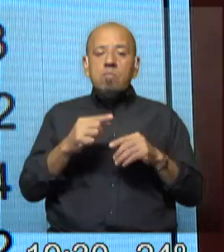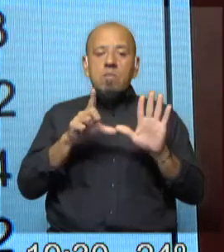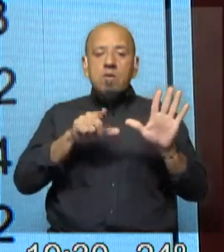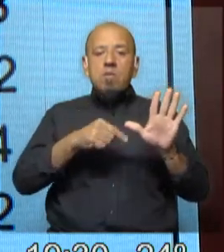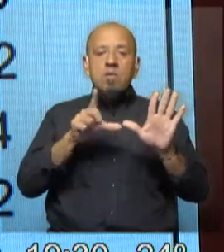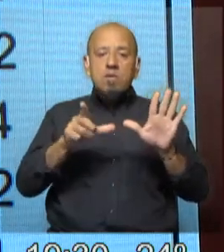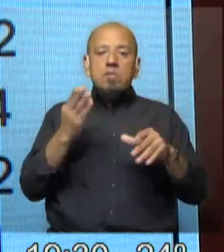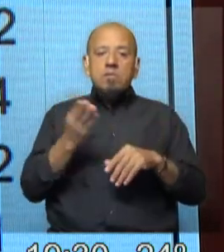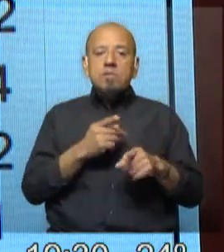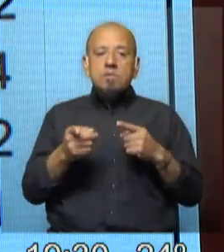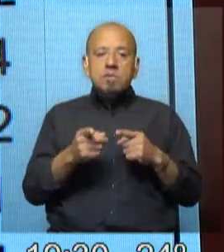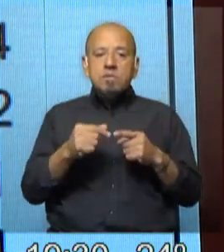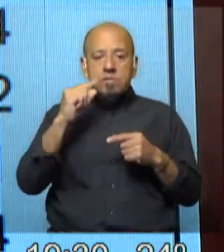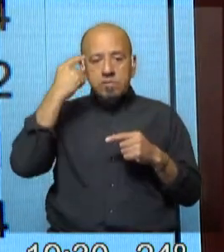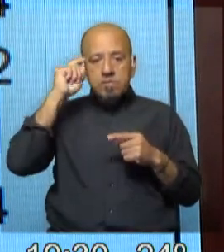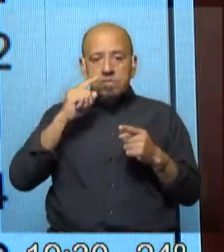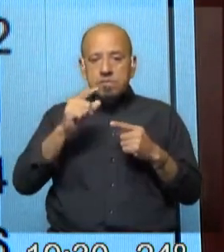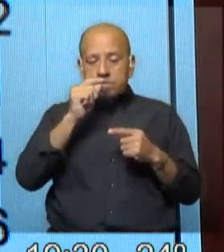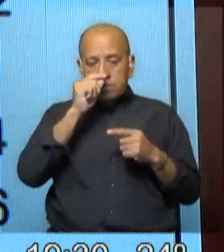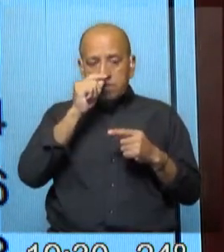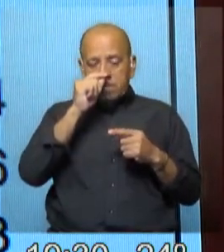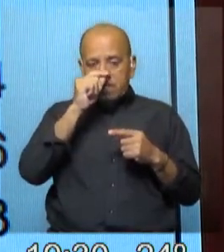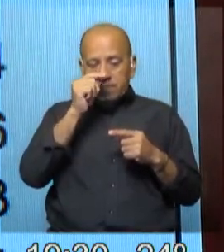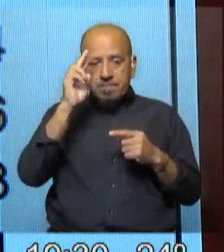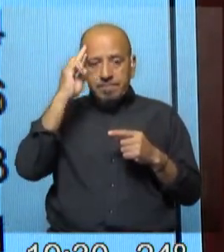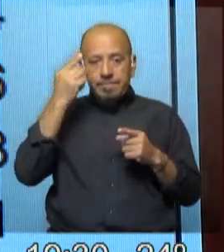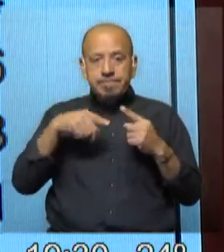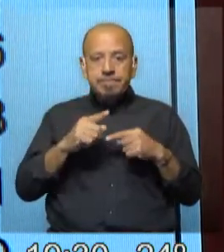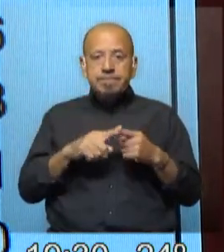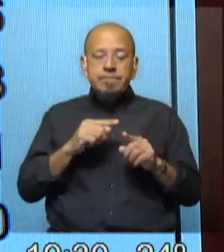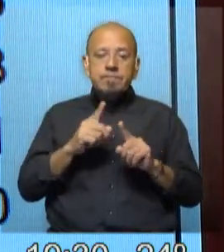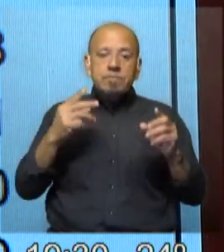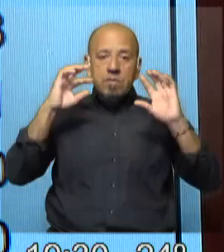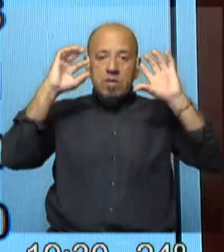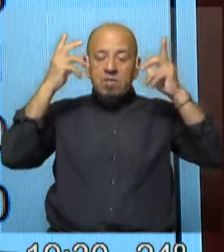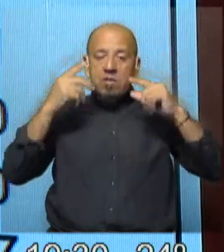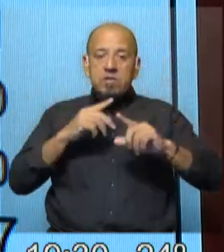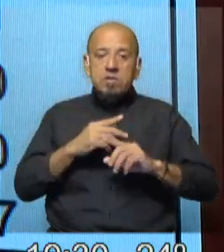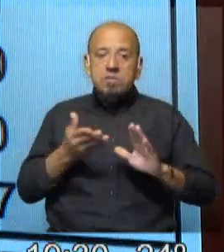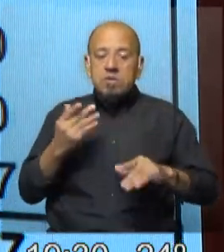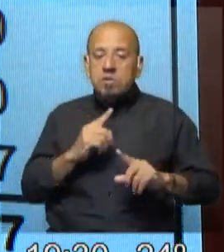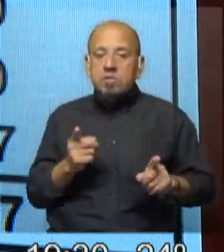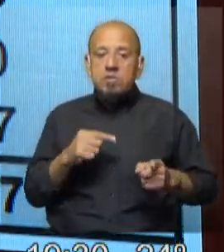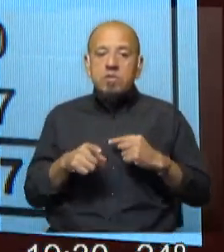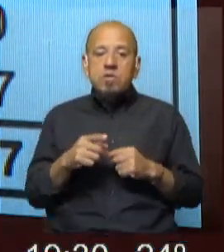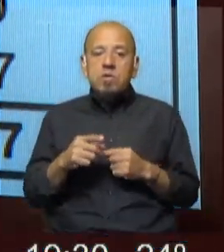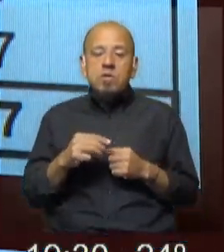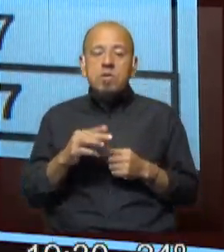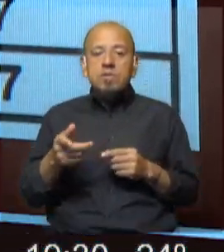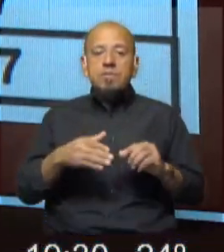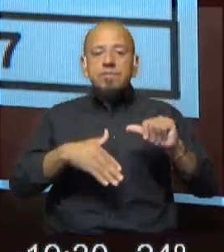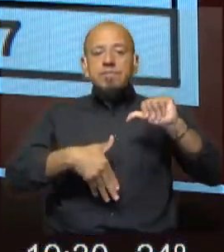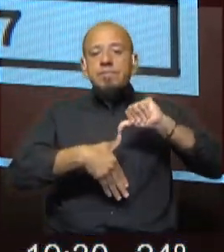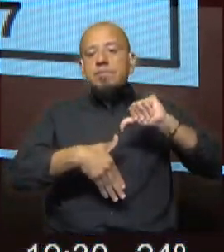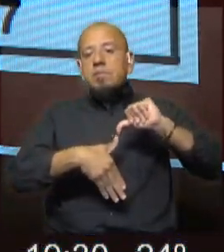Para que tengan una idea, una noción, Uruguay en la región no es de los países más violentos y de hecho si comparamos con los países de América Latina,